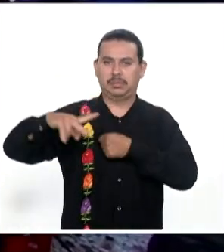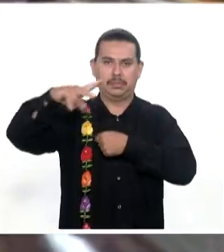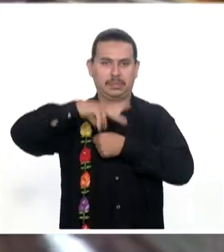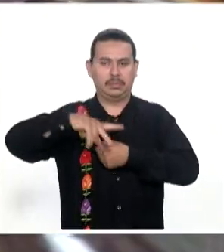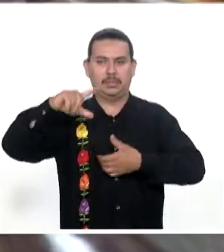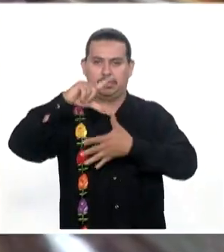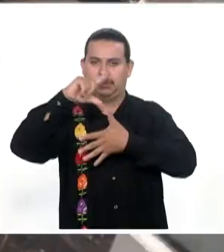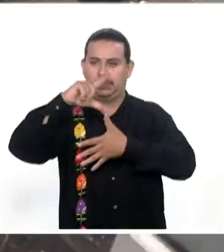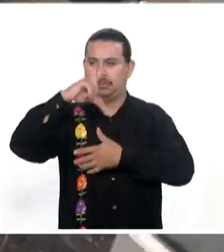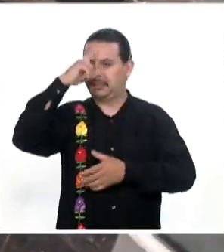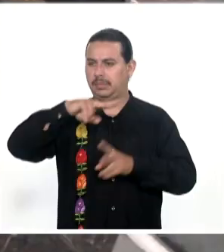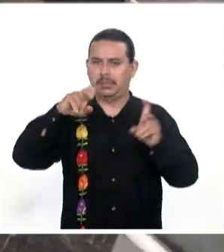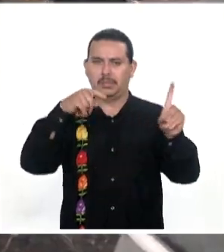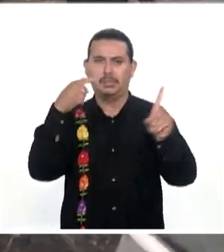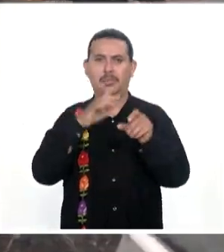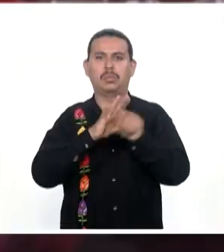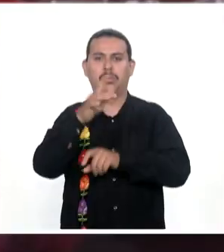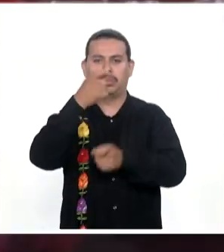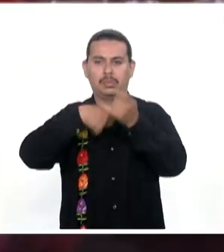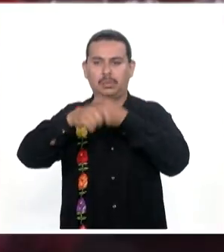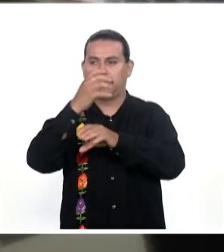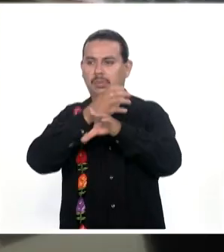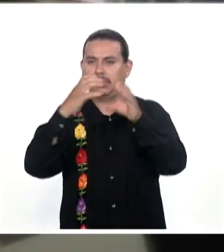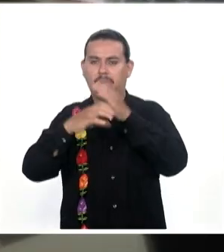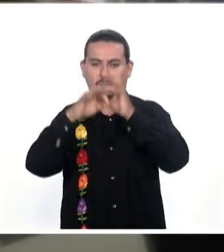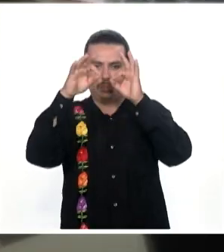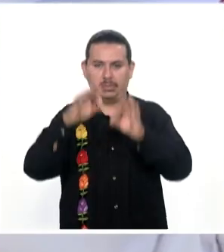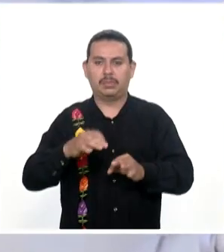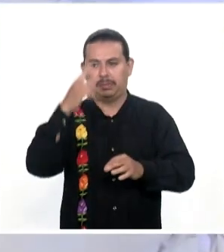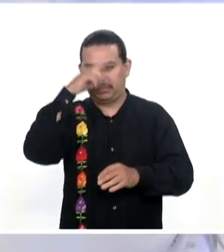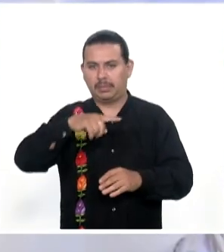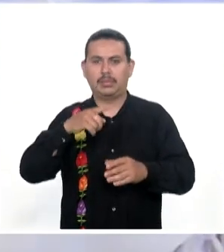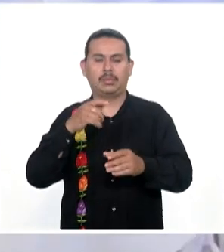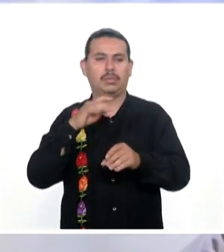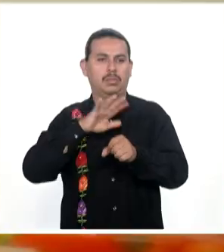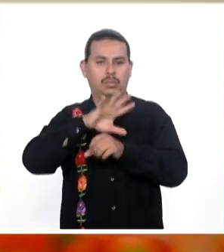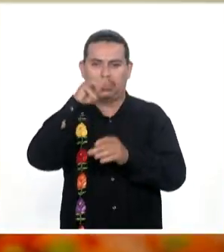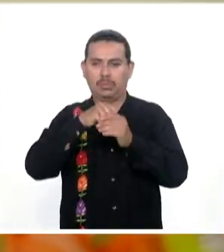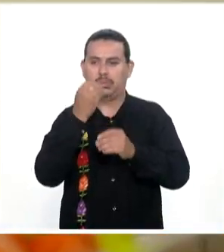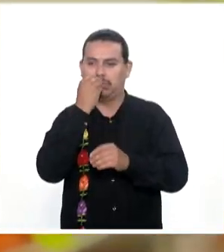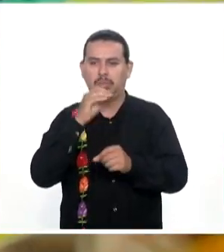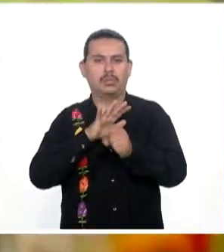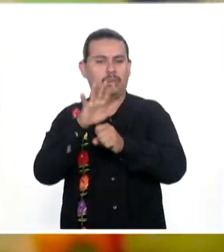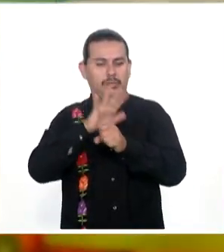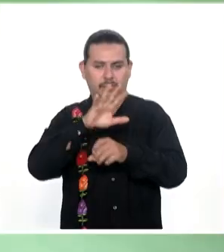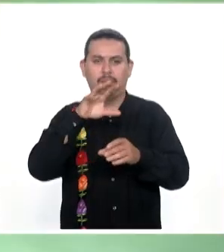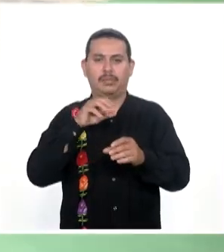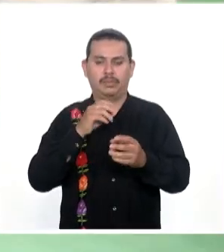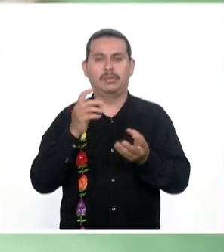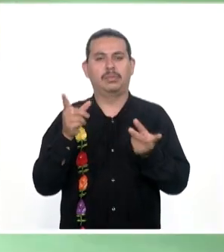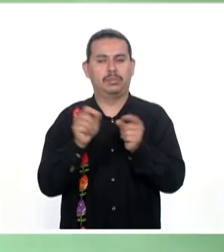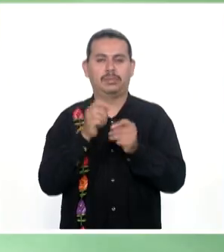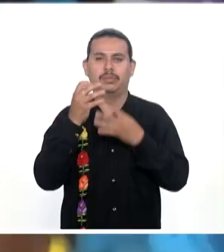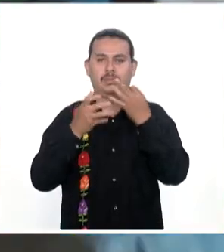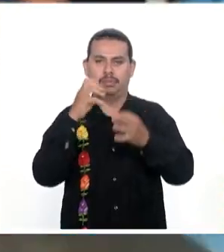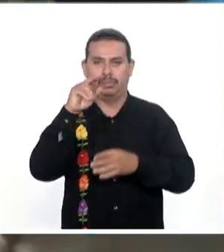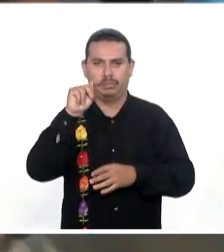Latina Para tratar El tema De intercambio De productos Y garantizar El abasto De alimentos En el país Corte B Noticias